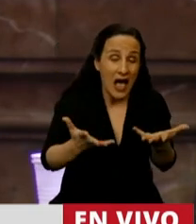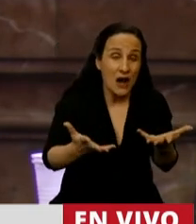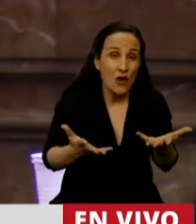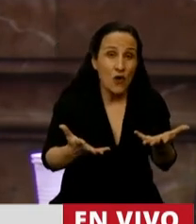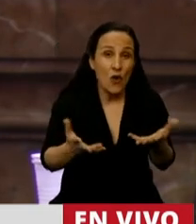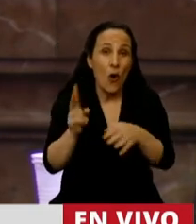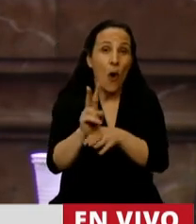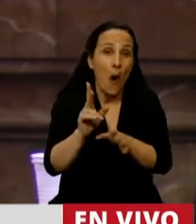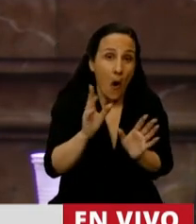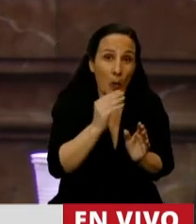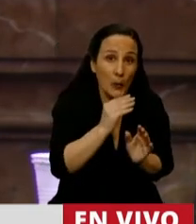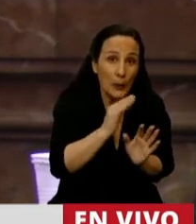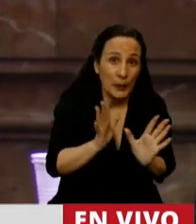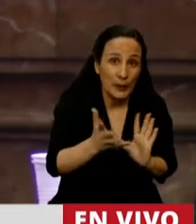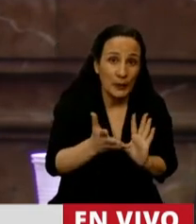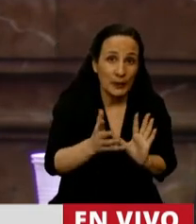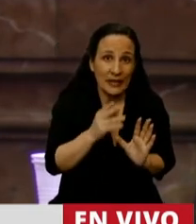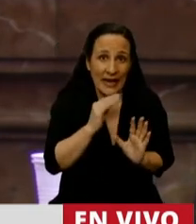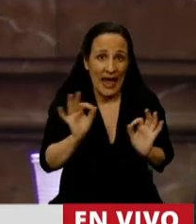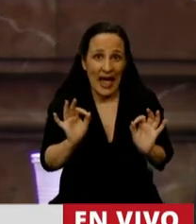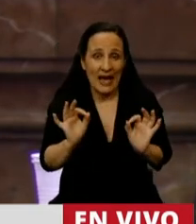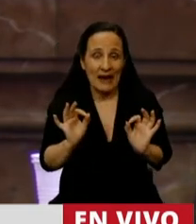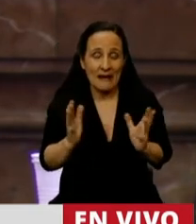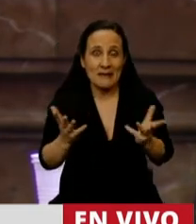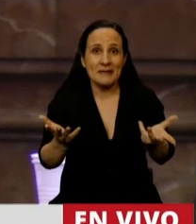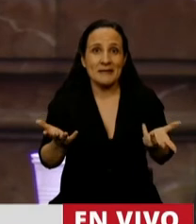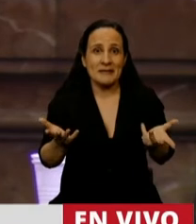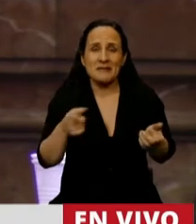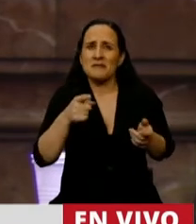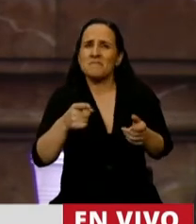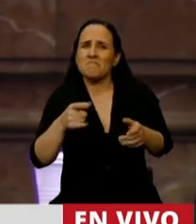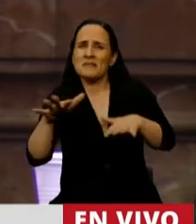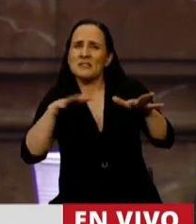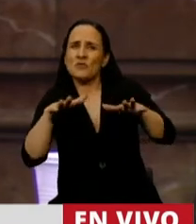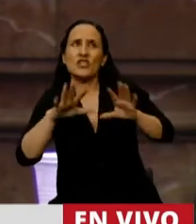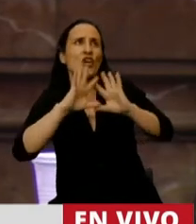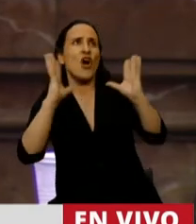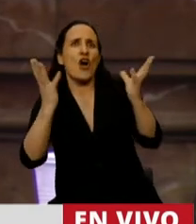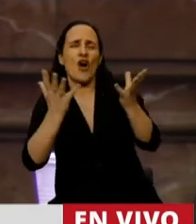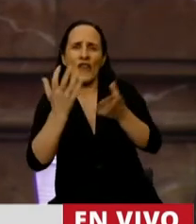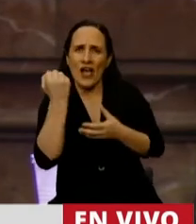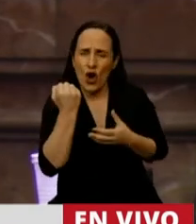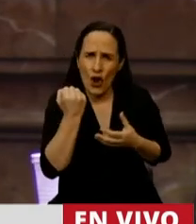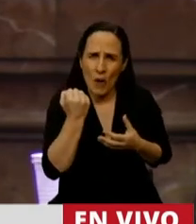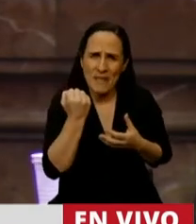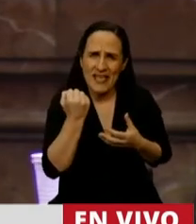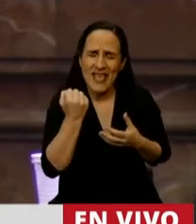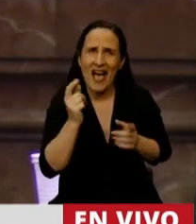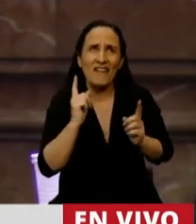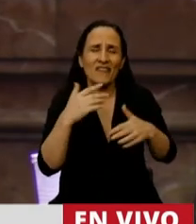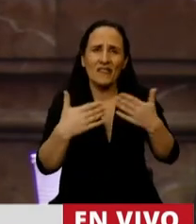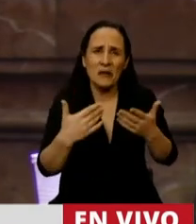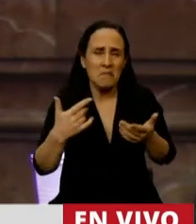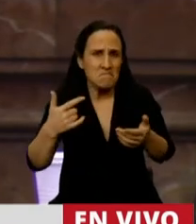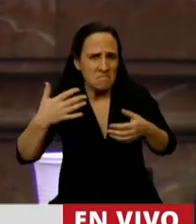¿Cuánto creemos que pueden resistir estas variables macroeconómicas en este contexto? ¿Cuánta